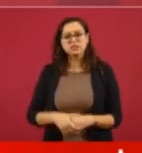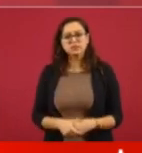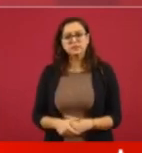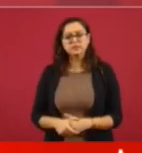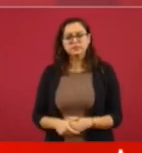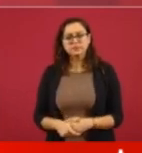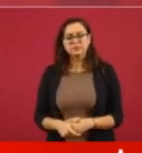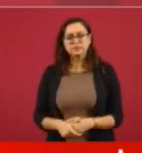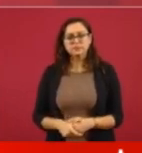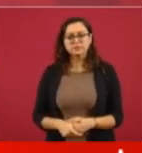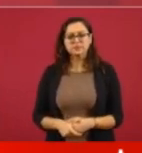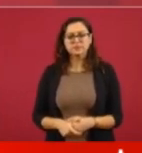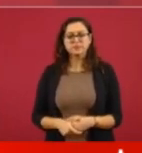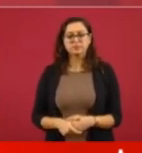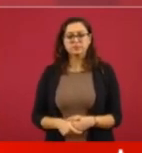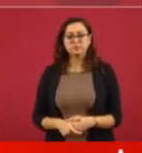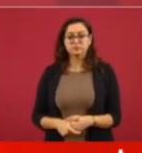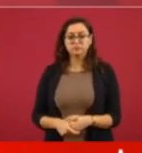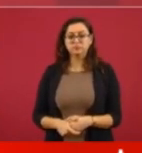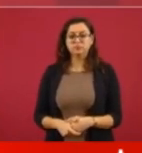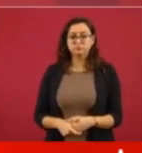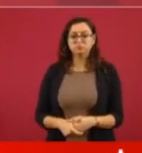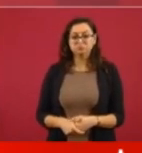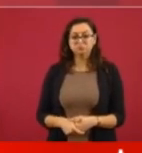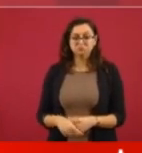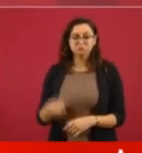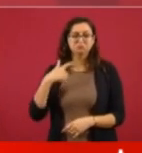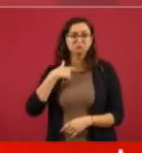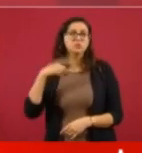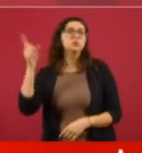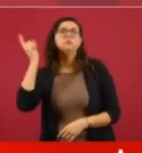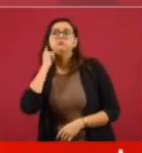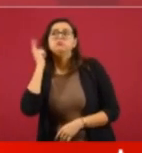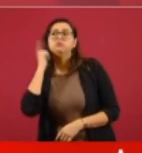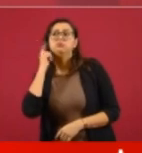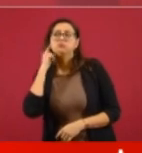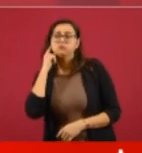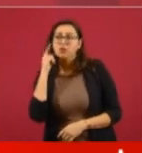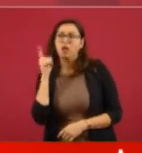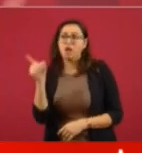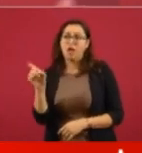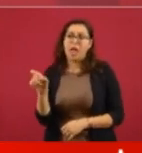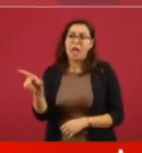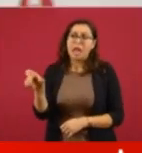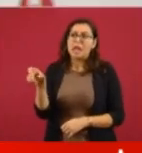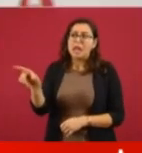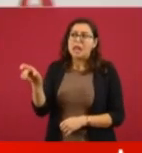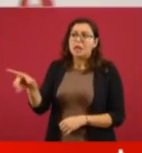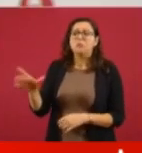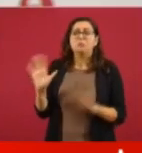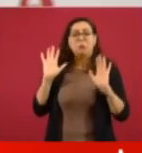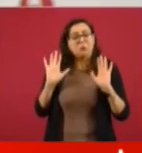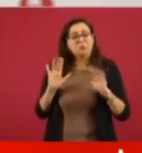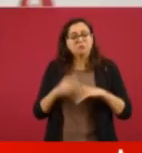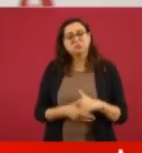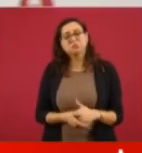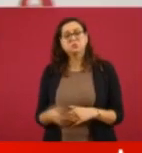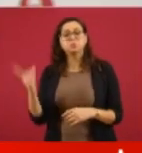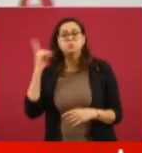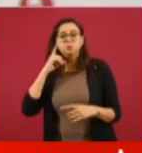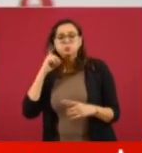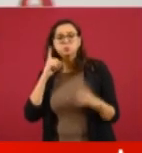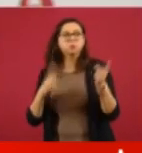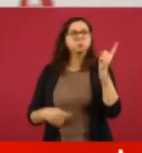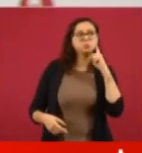Sé de él por lo que me dicen, tampoco